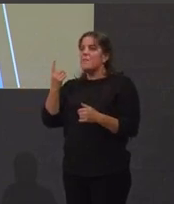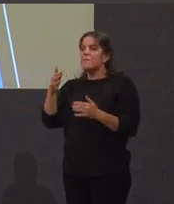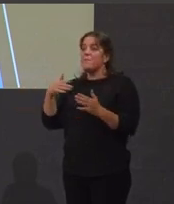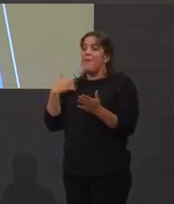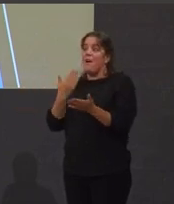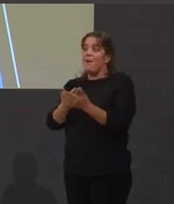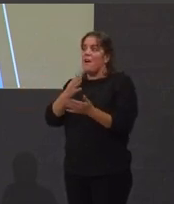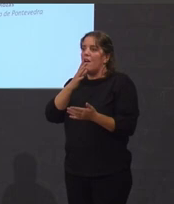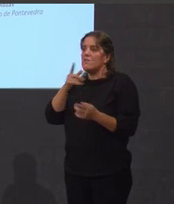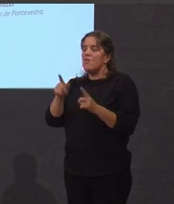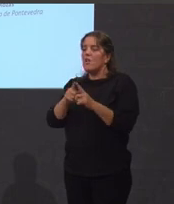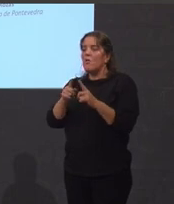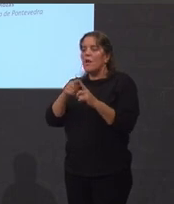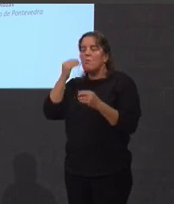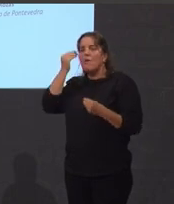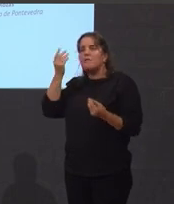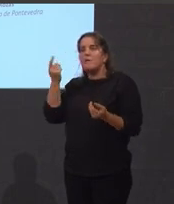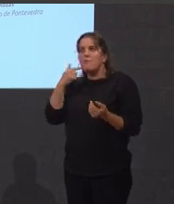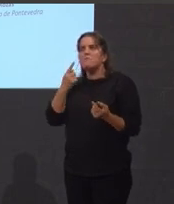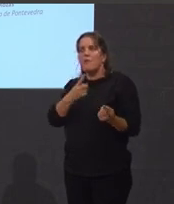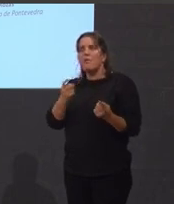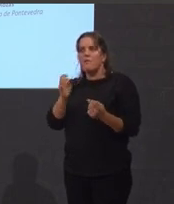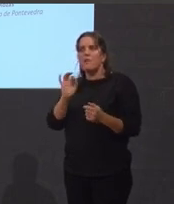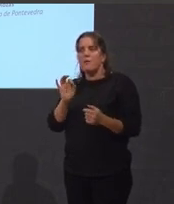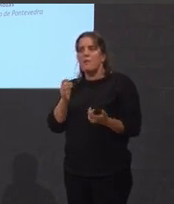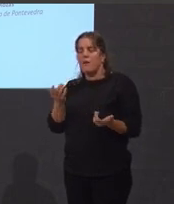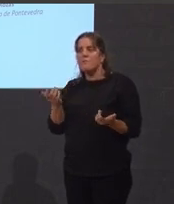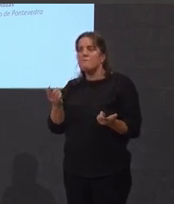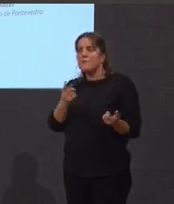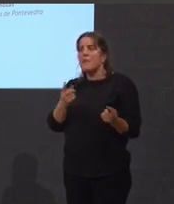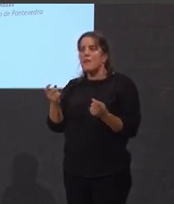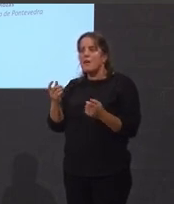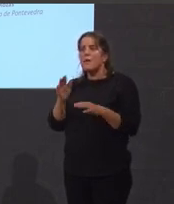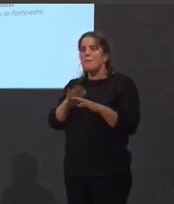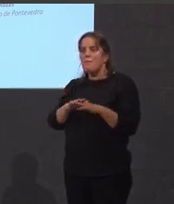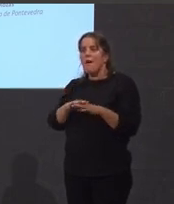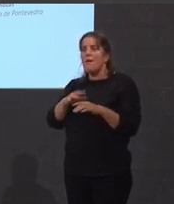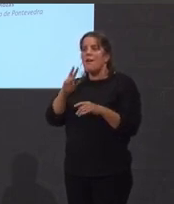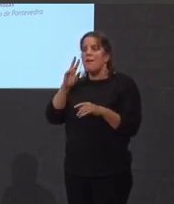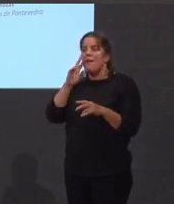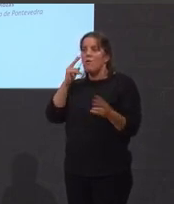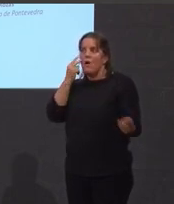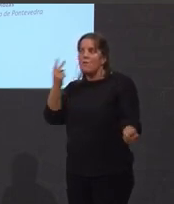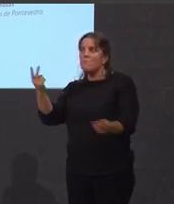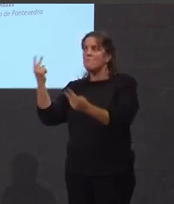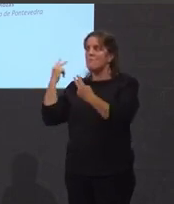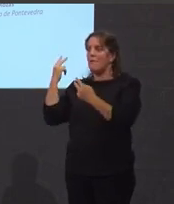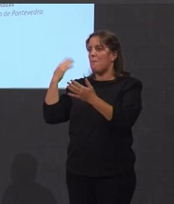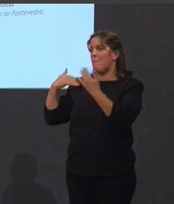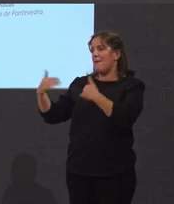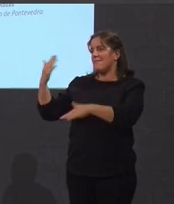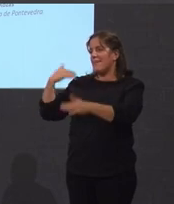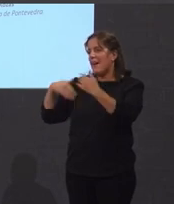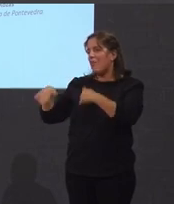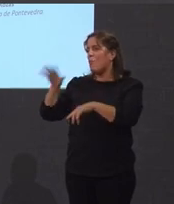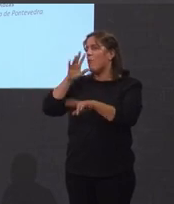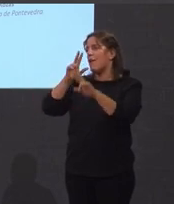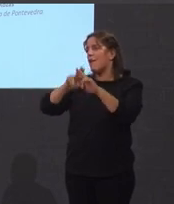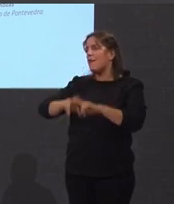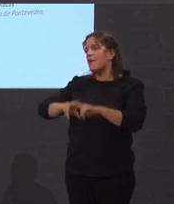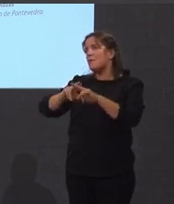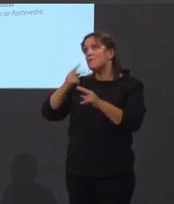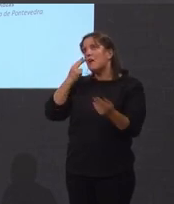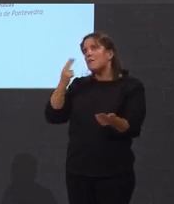agora, pensaba que eran moi necesarias para hollar caro pasado, para revisar o que